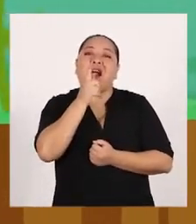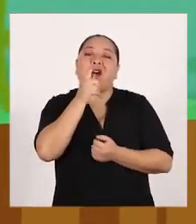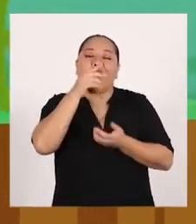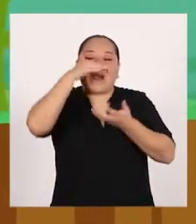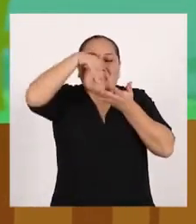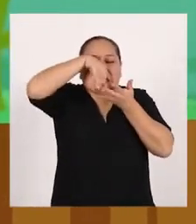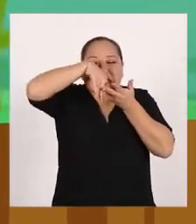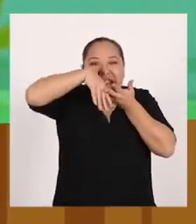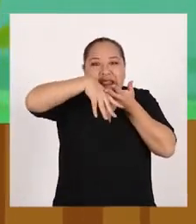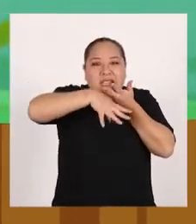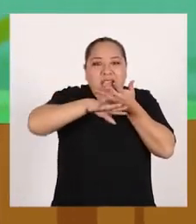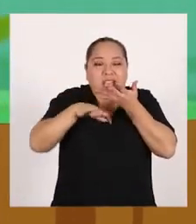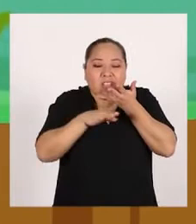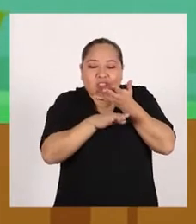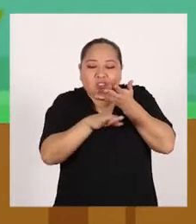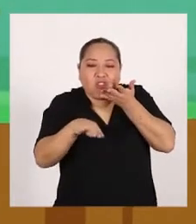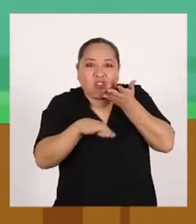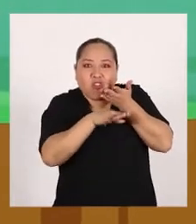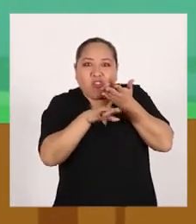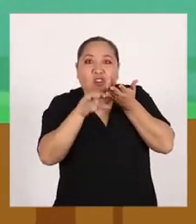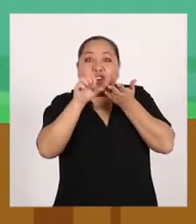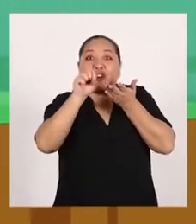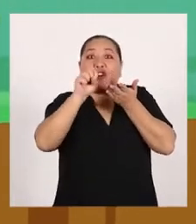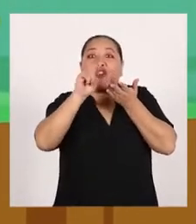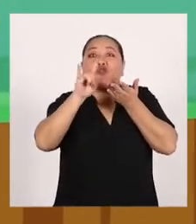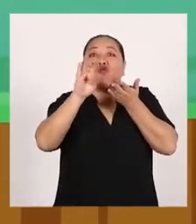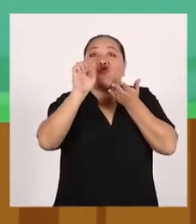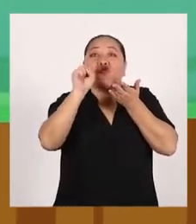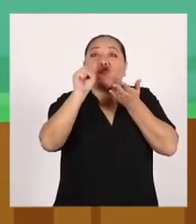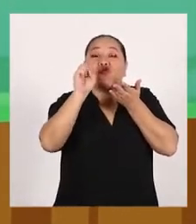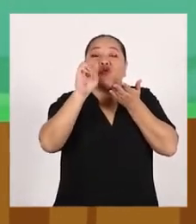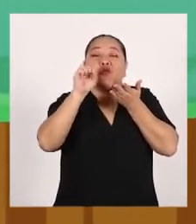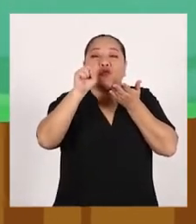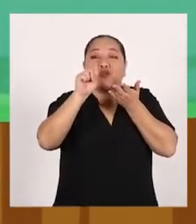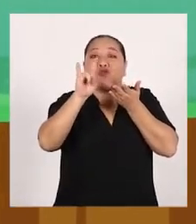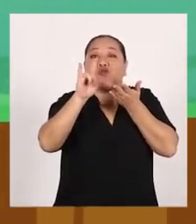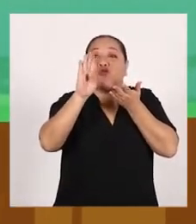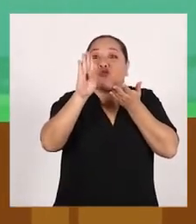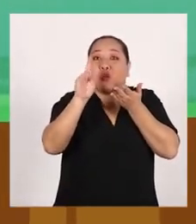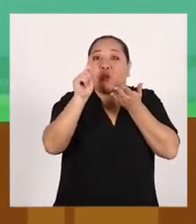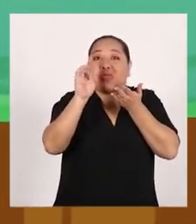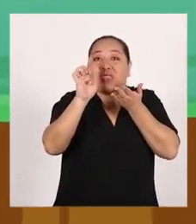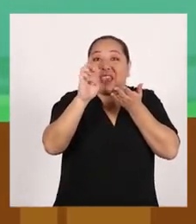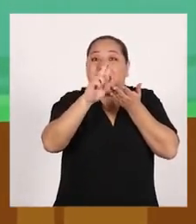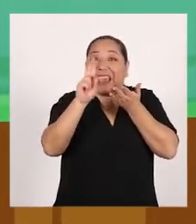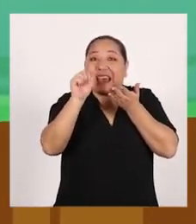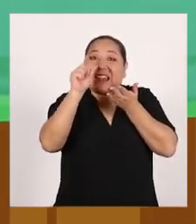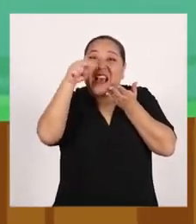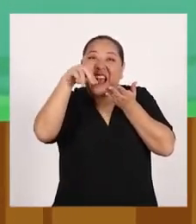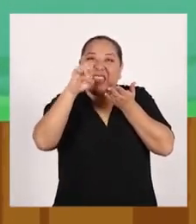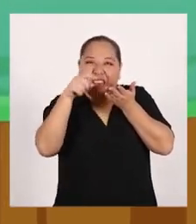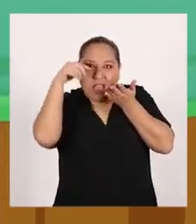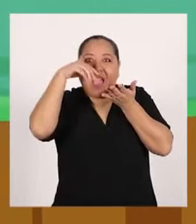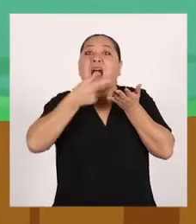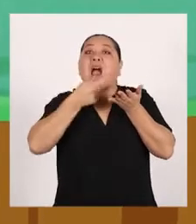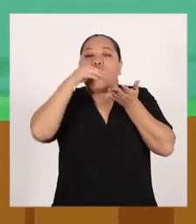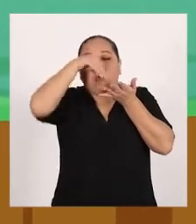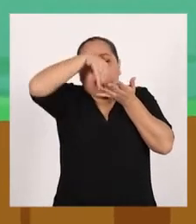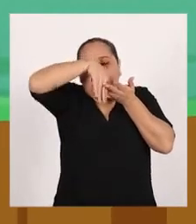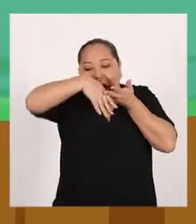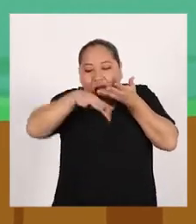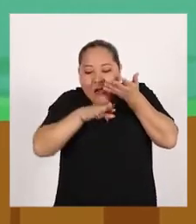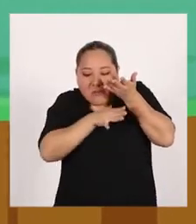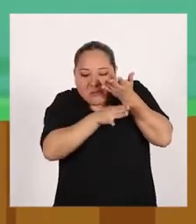Aguas subterráneas ¡Sí! El agua subterránea es agua que se encuentra